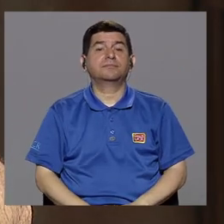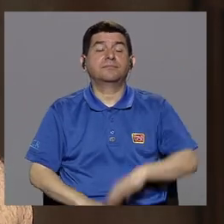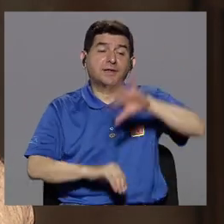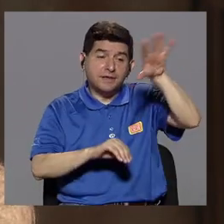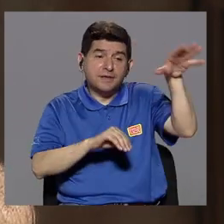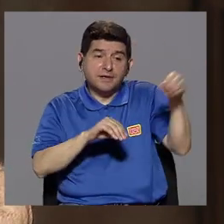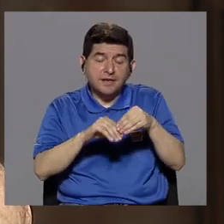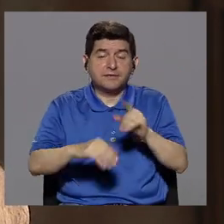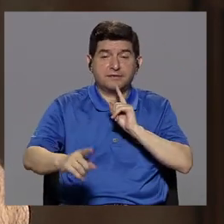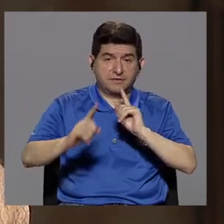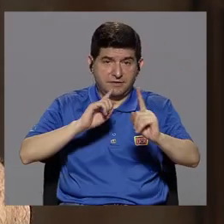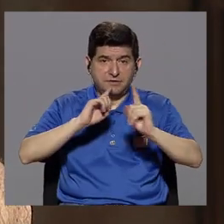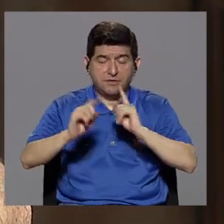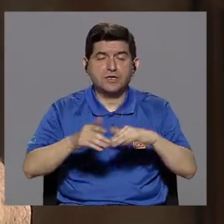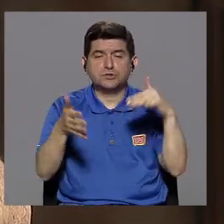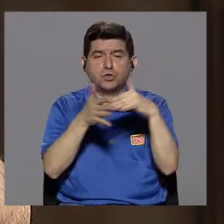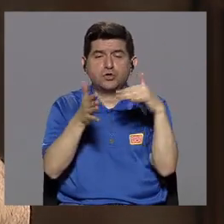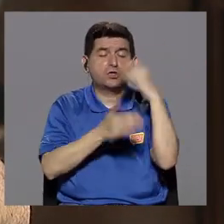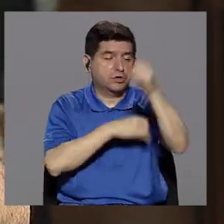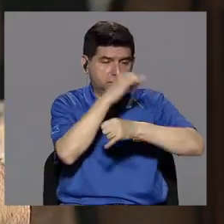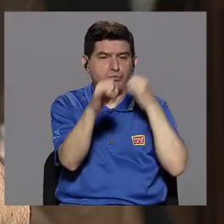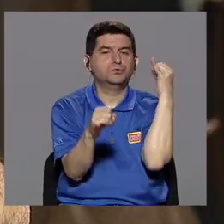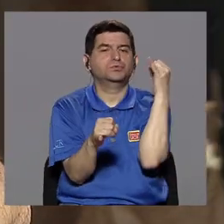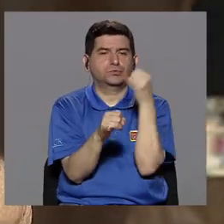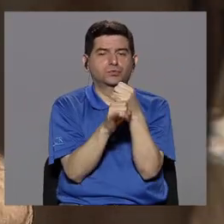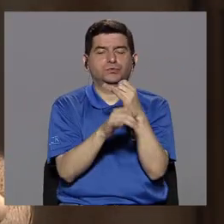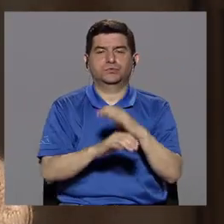la divulgación de estudios internacionales.